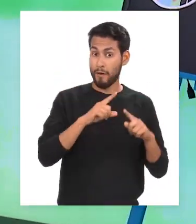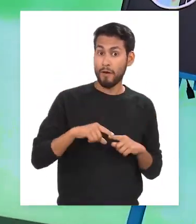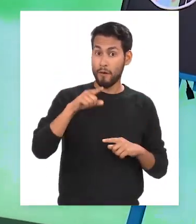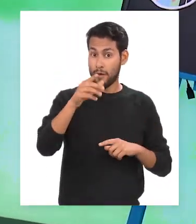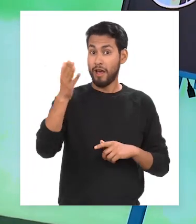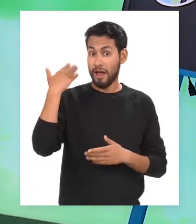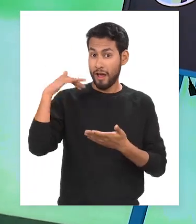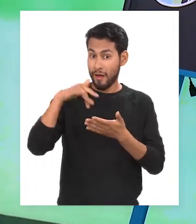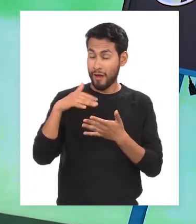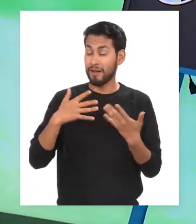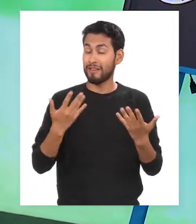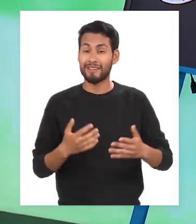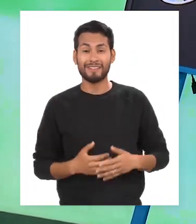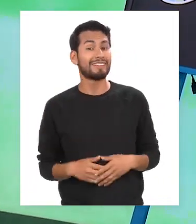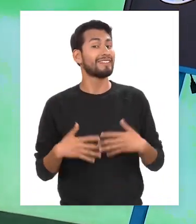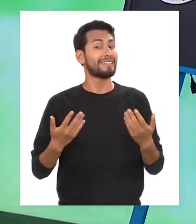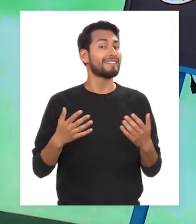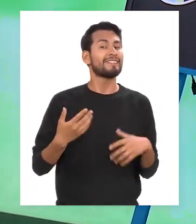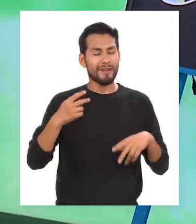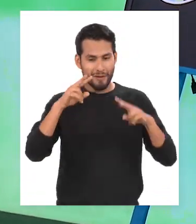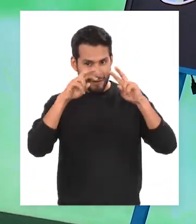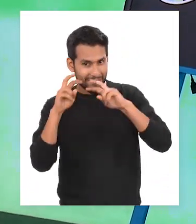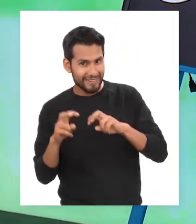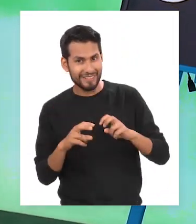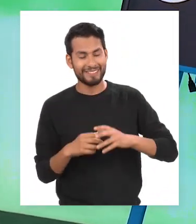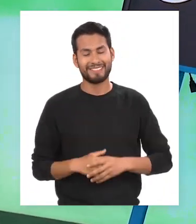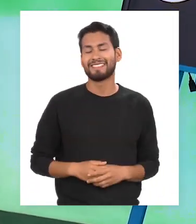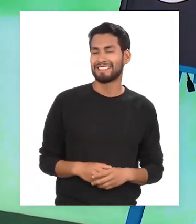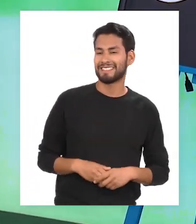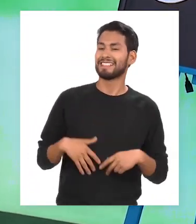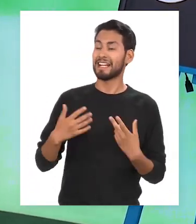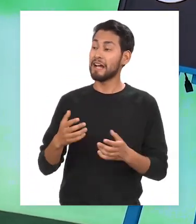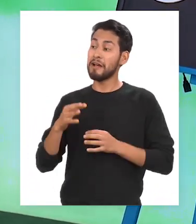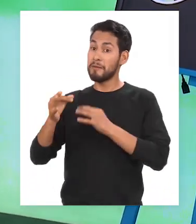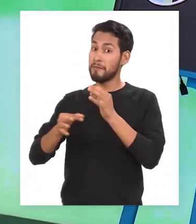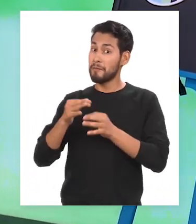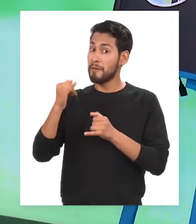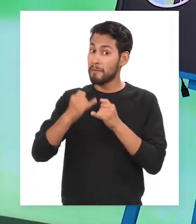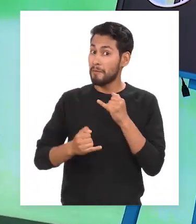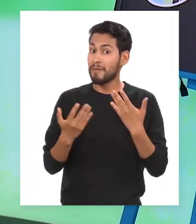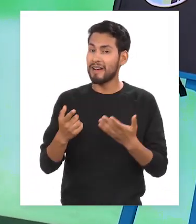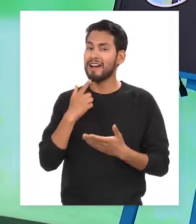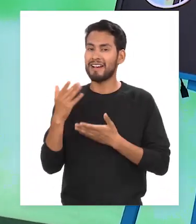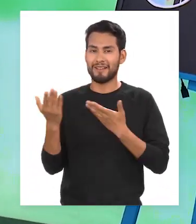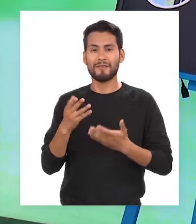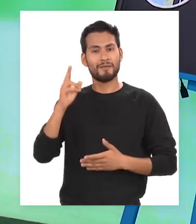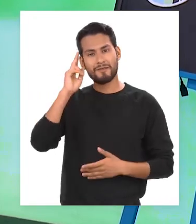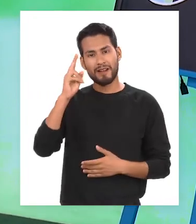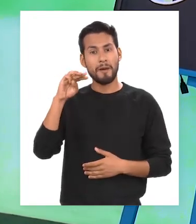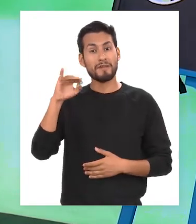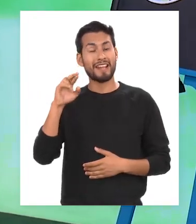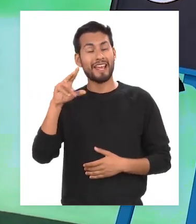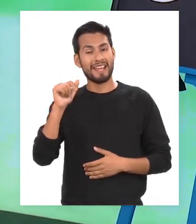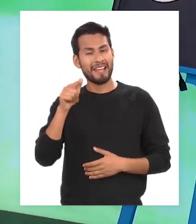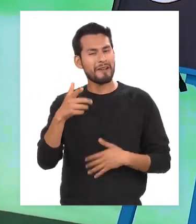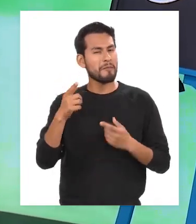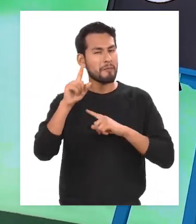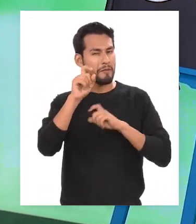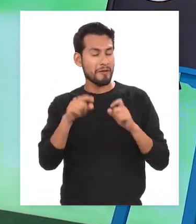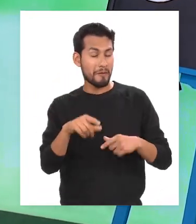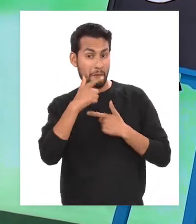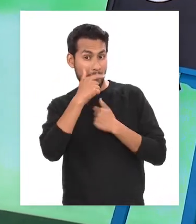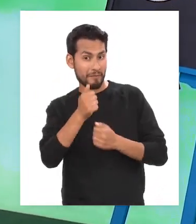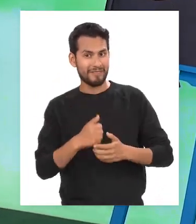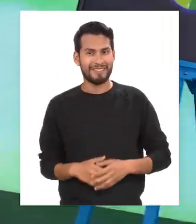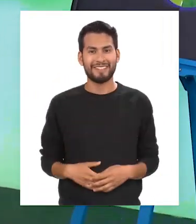ya estudiaste en el cole. Es decir, haremos un repaso. ¡Claro! Al final de cada explicación recibiremos a nuestra profe Mireia, que vendrá con unas preguntas muy